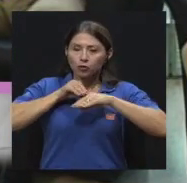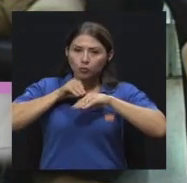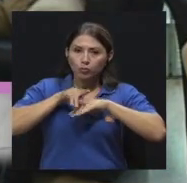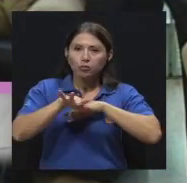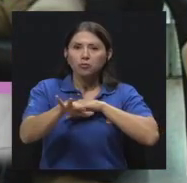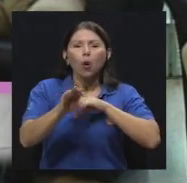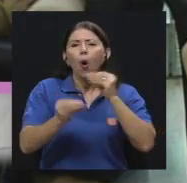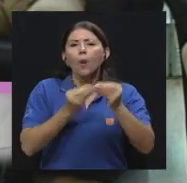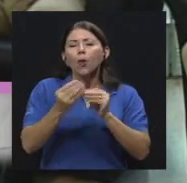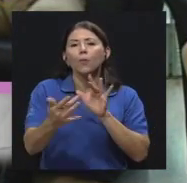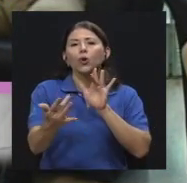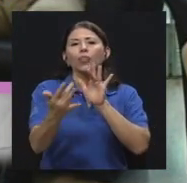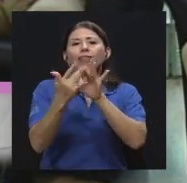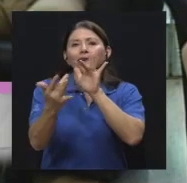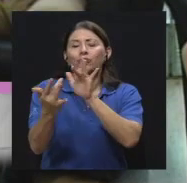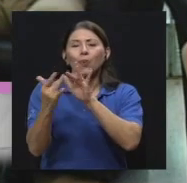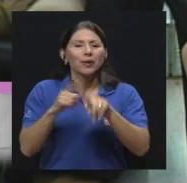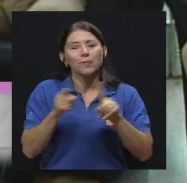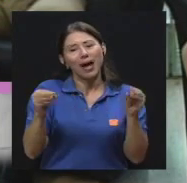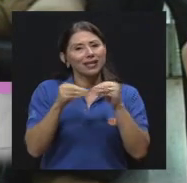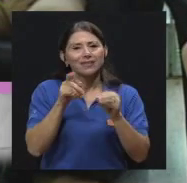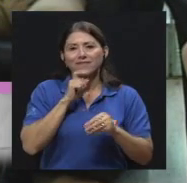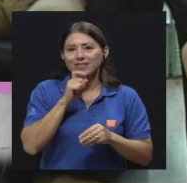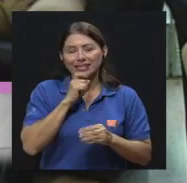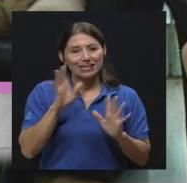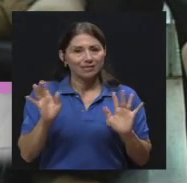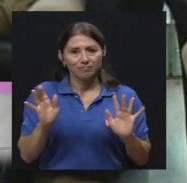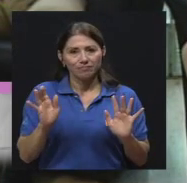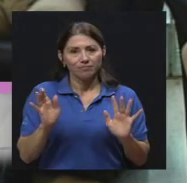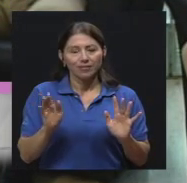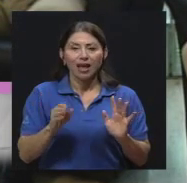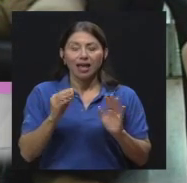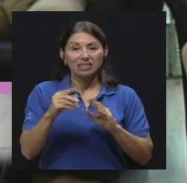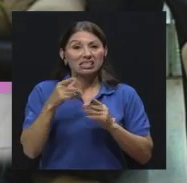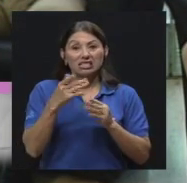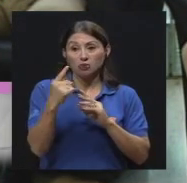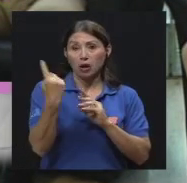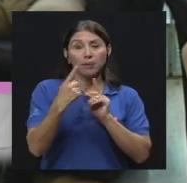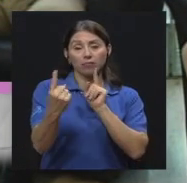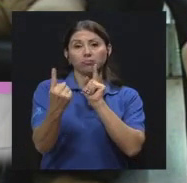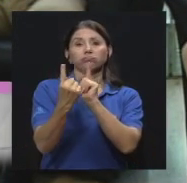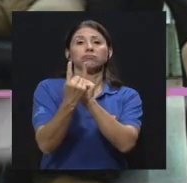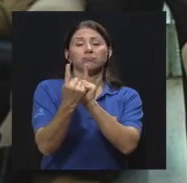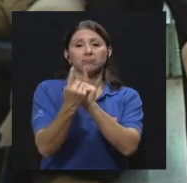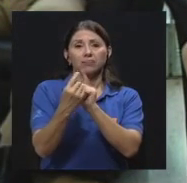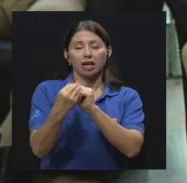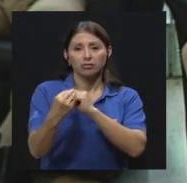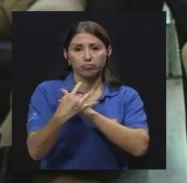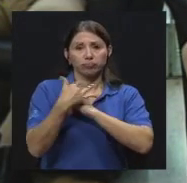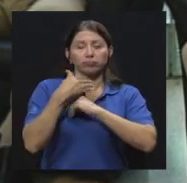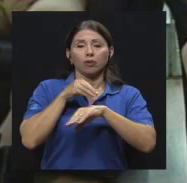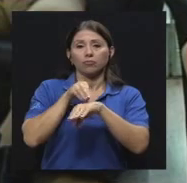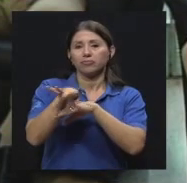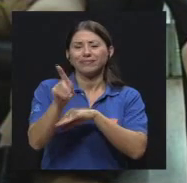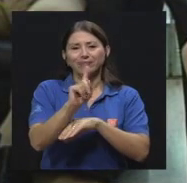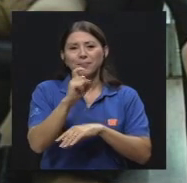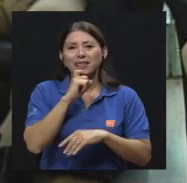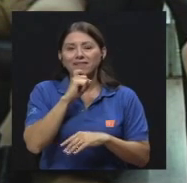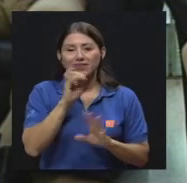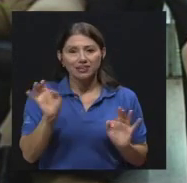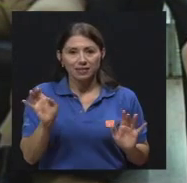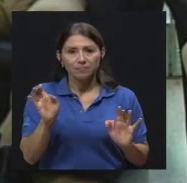por contacto, que son más difíciles, ¿verdad? La transmisión por contacto de las tiñas, ¿verdad?